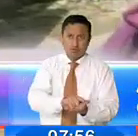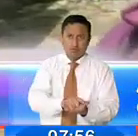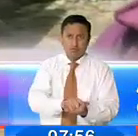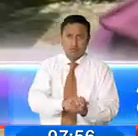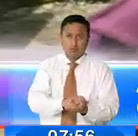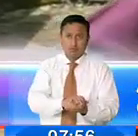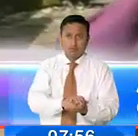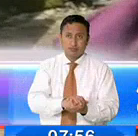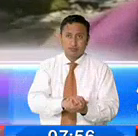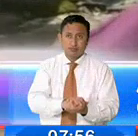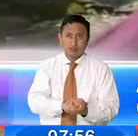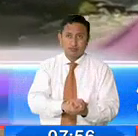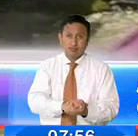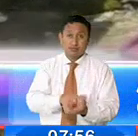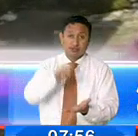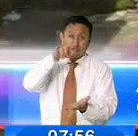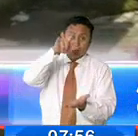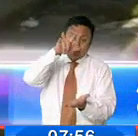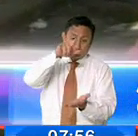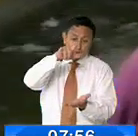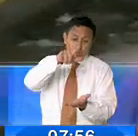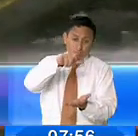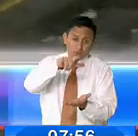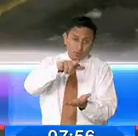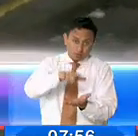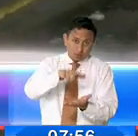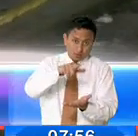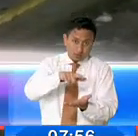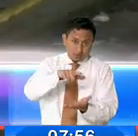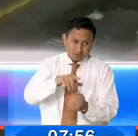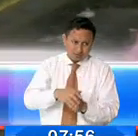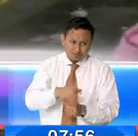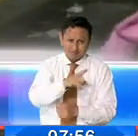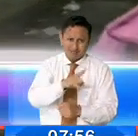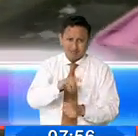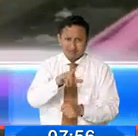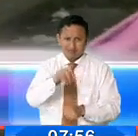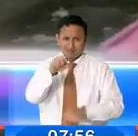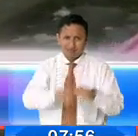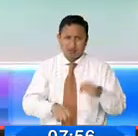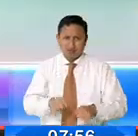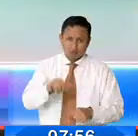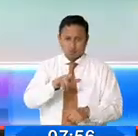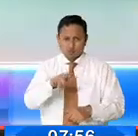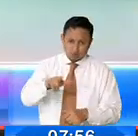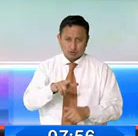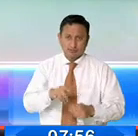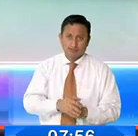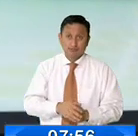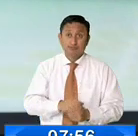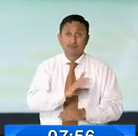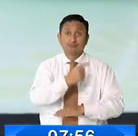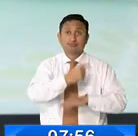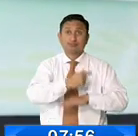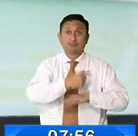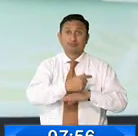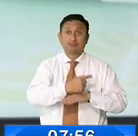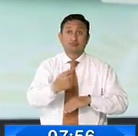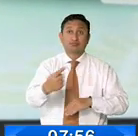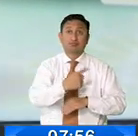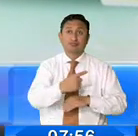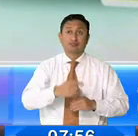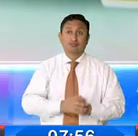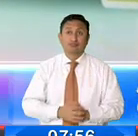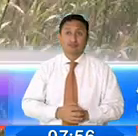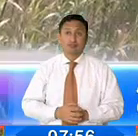solamente para bajar, nomás sentía que estaba mal el avión. El gerente de la operadora aérea